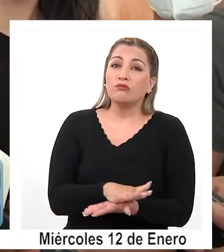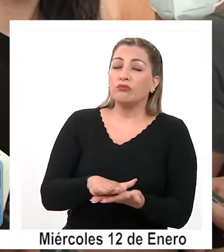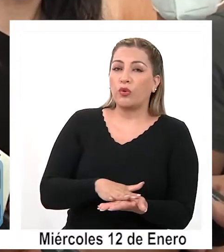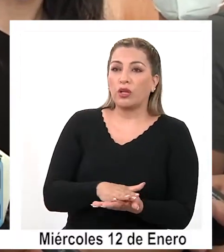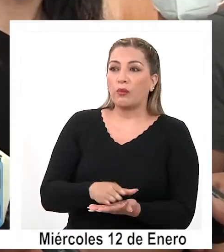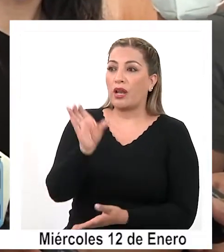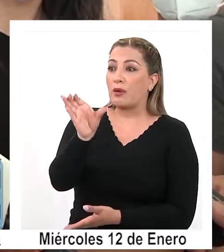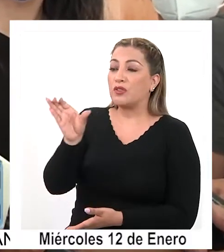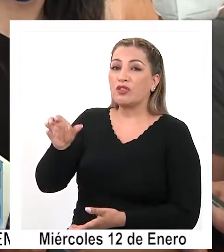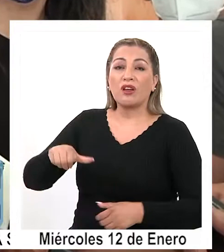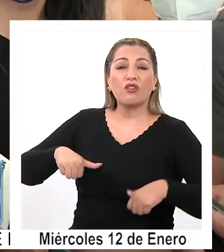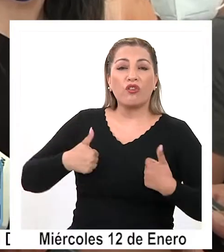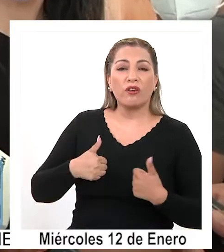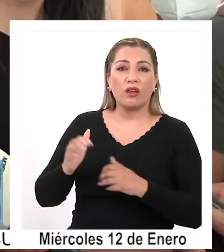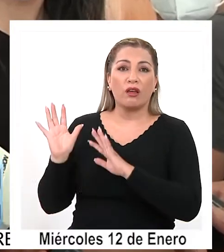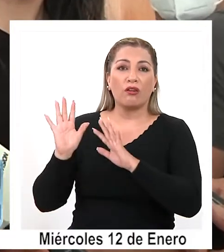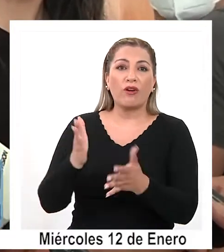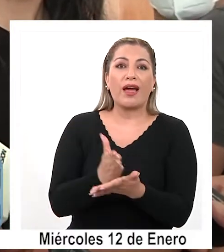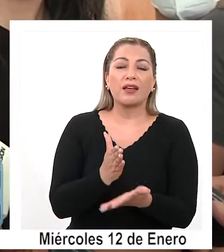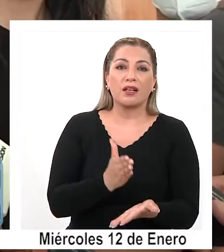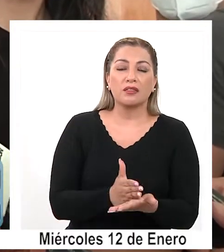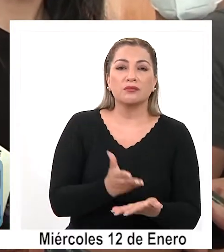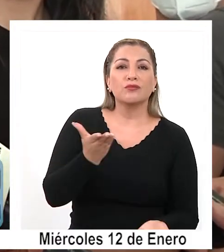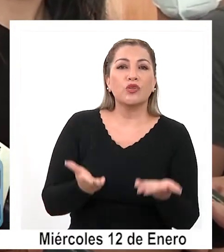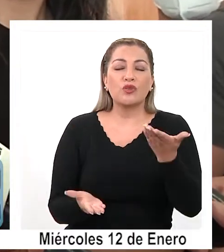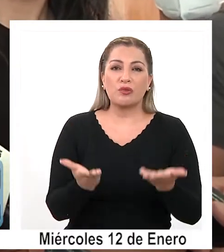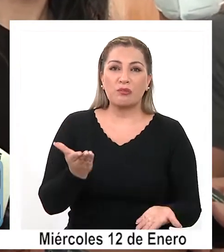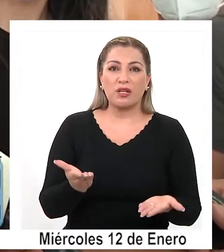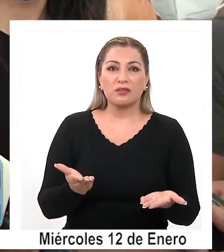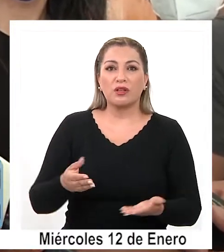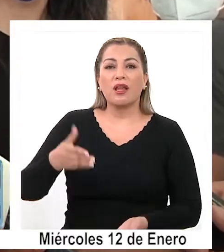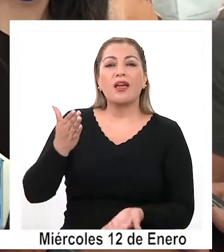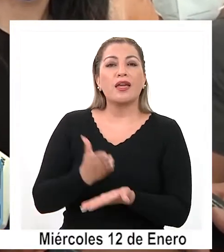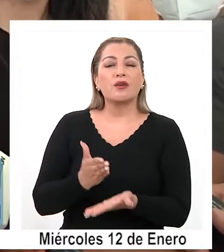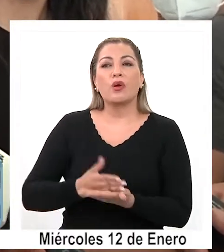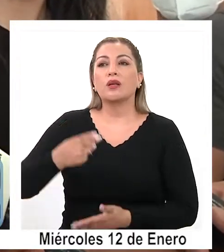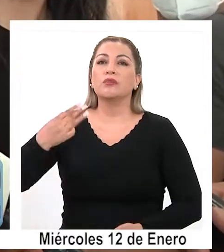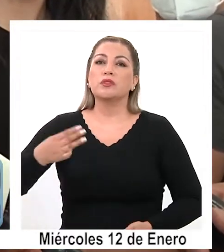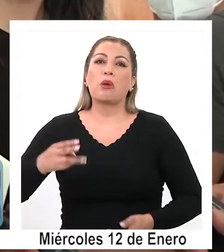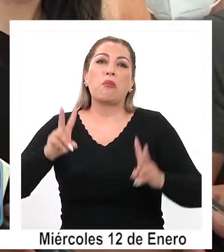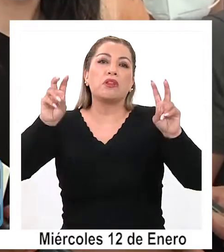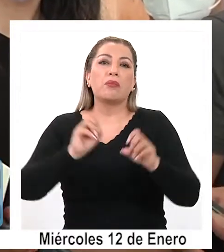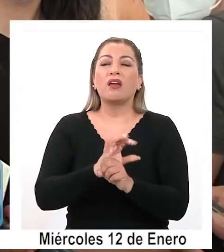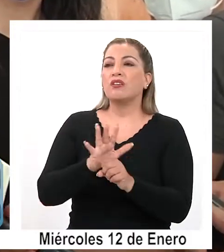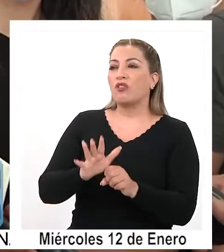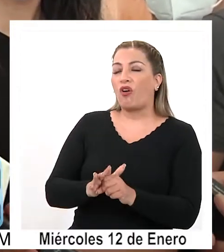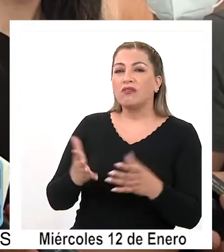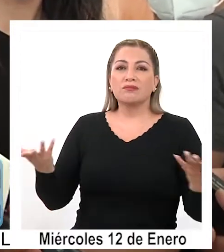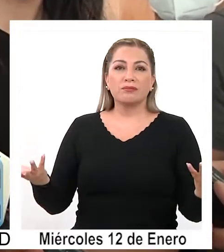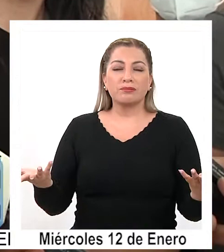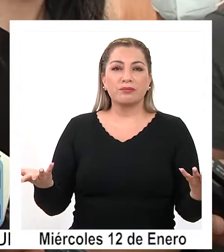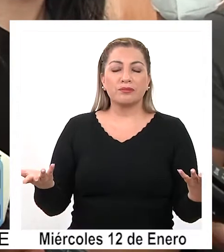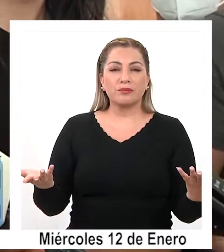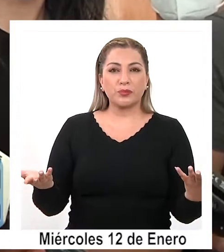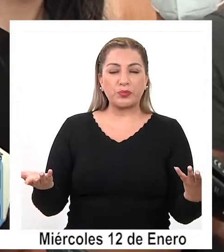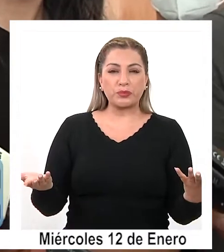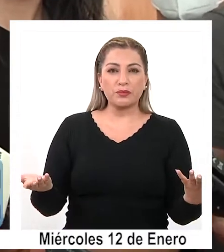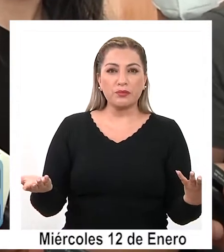ejemplo, estos jóvenes asistieron mucho más a clases que nuestros colegios municipales por los efectos de la pandemia, por los efectos